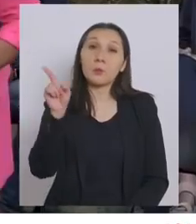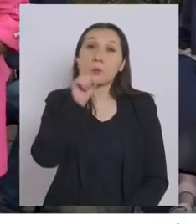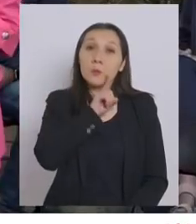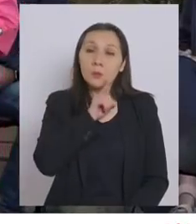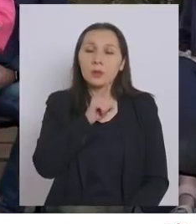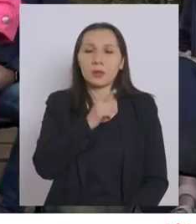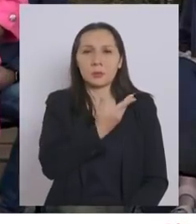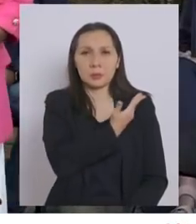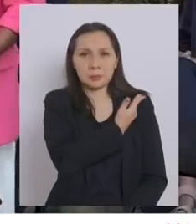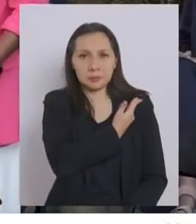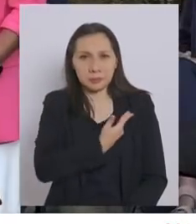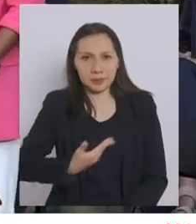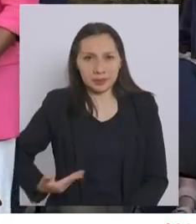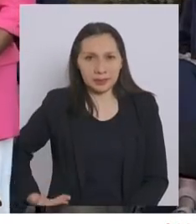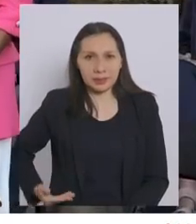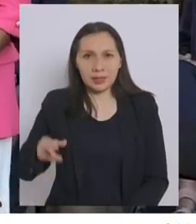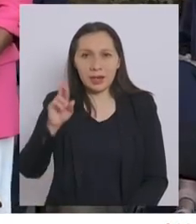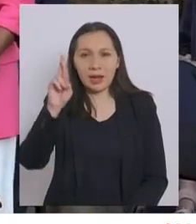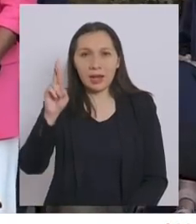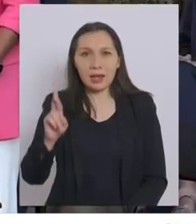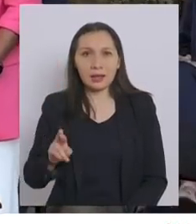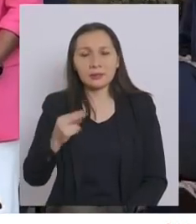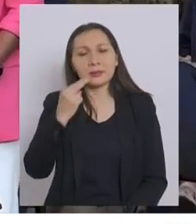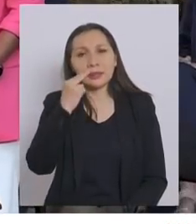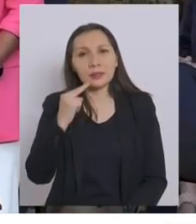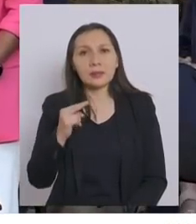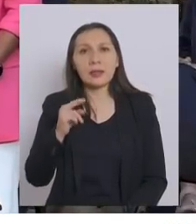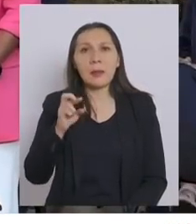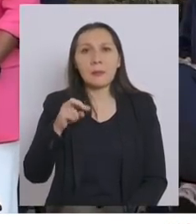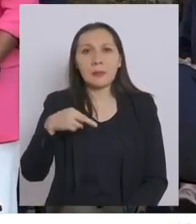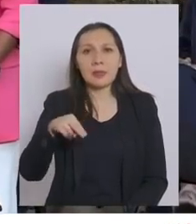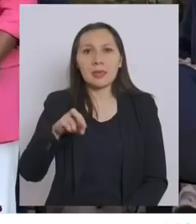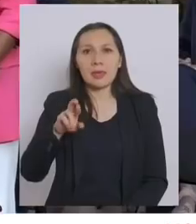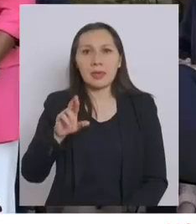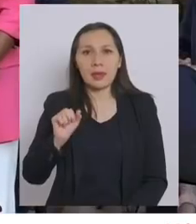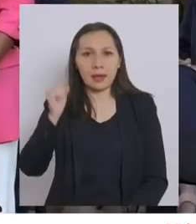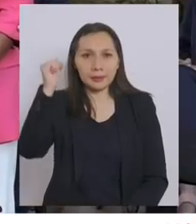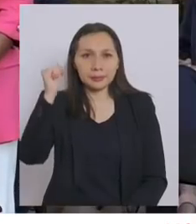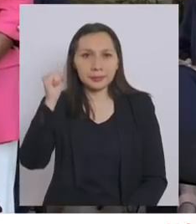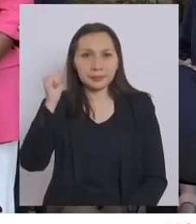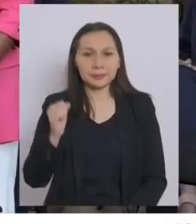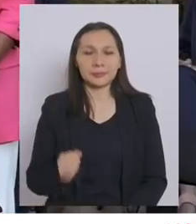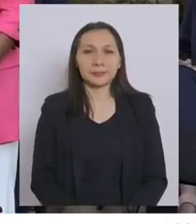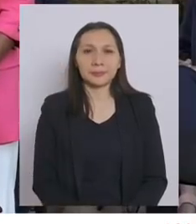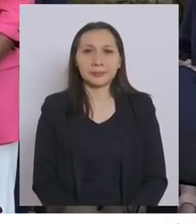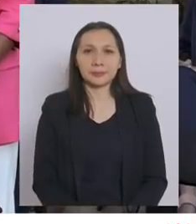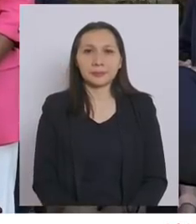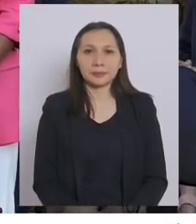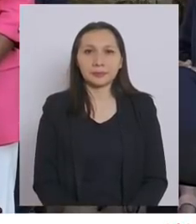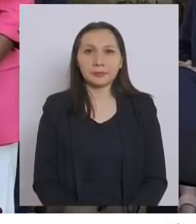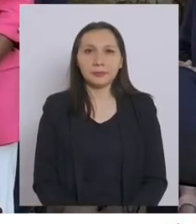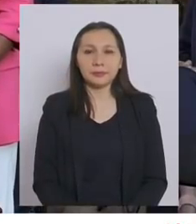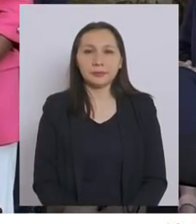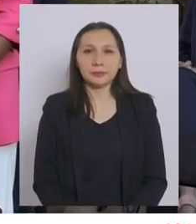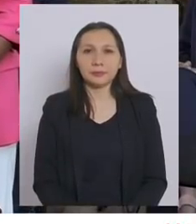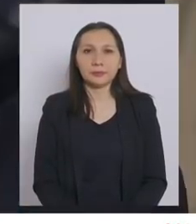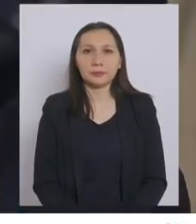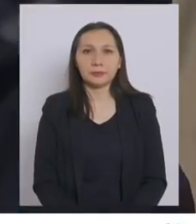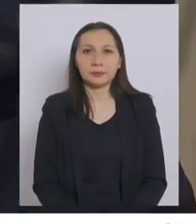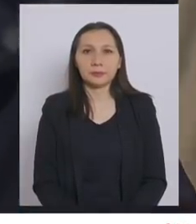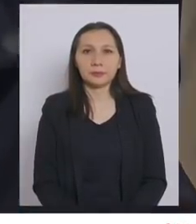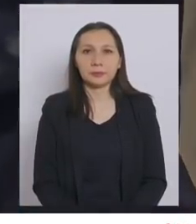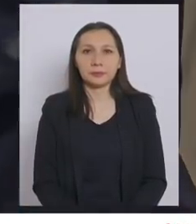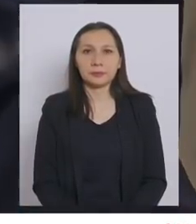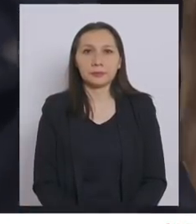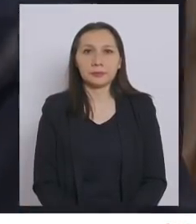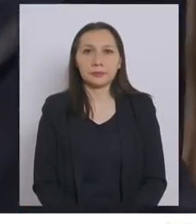respecto a facilitar el procedimiento para poder finalmente tener estas pensiones de alimentos de aquellos padres quienes no la pagan.